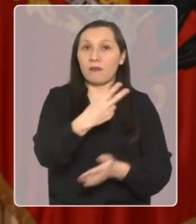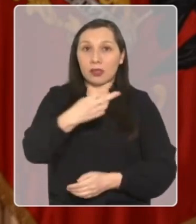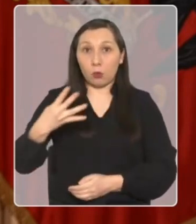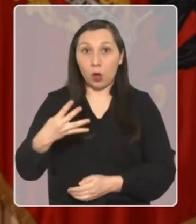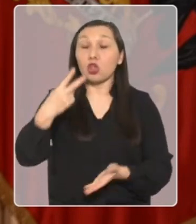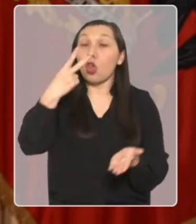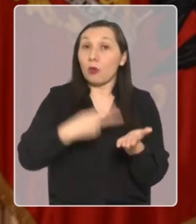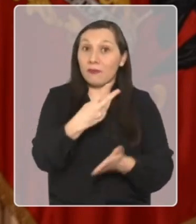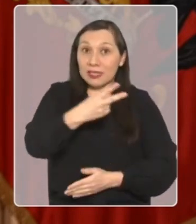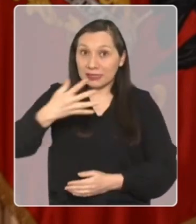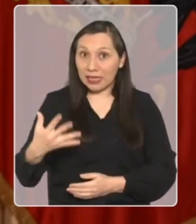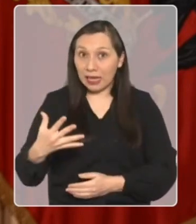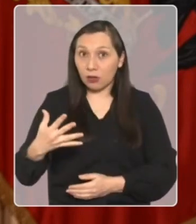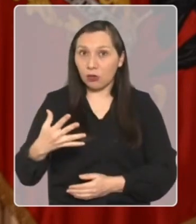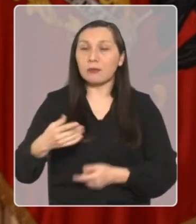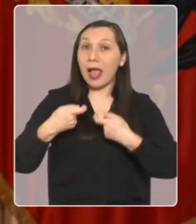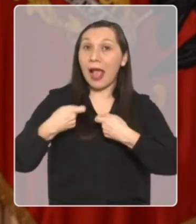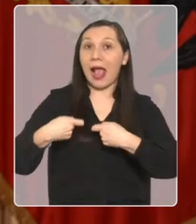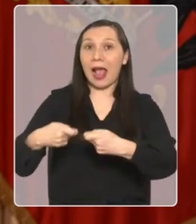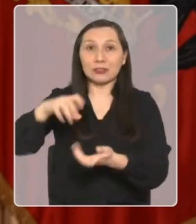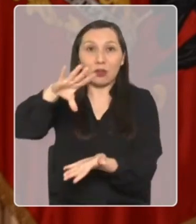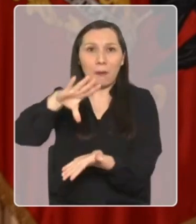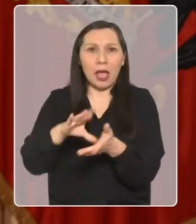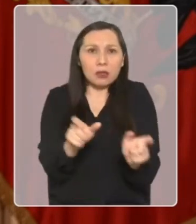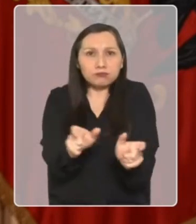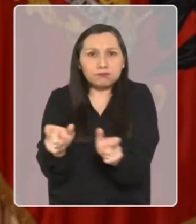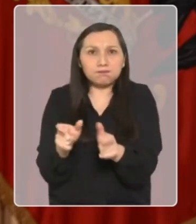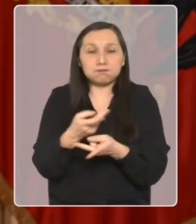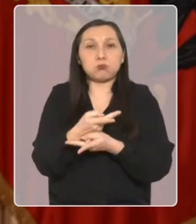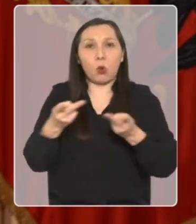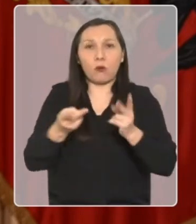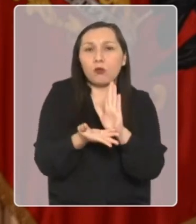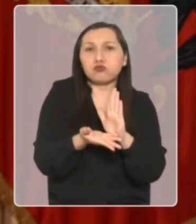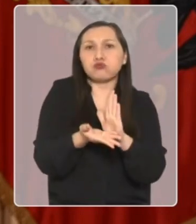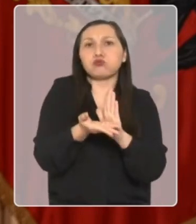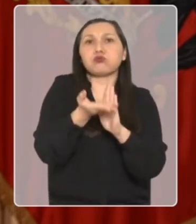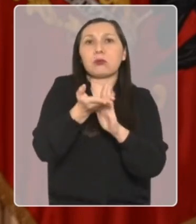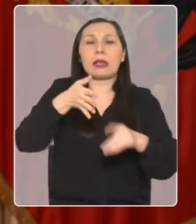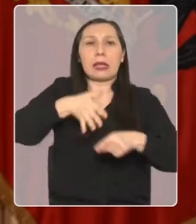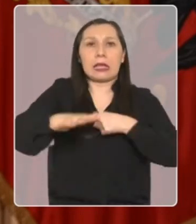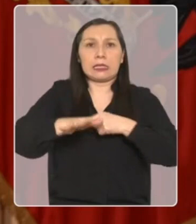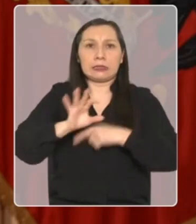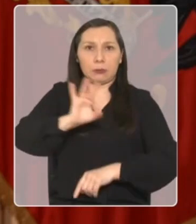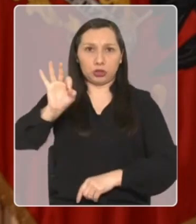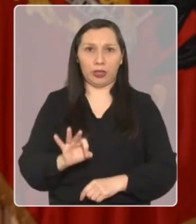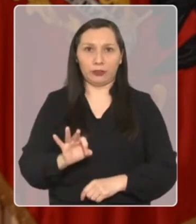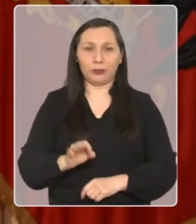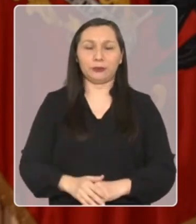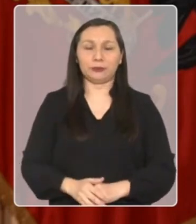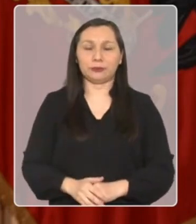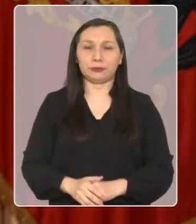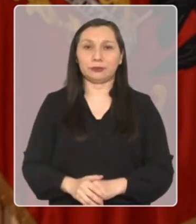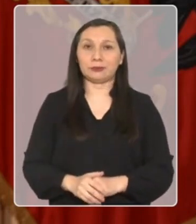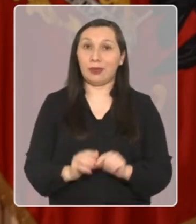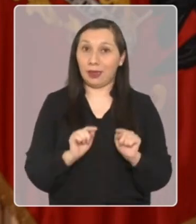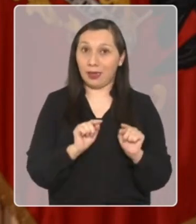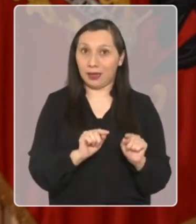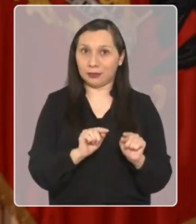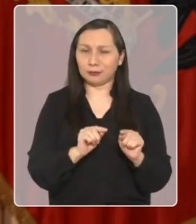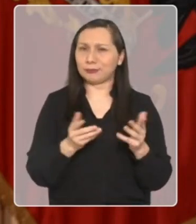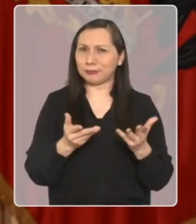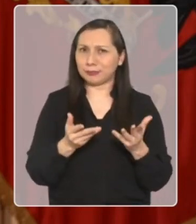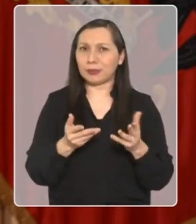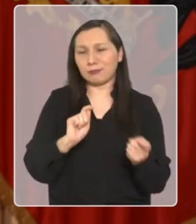y 2025, el gasto del país en seguridad pública habrá crecido en un 15%. Con esto,